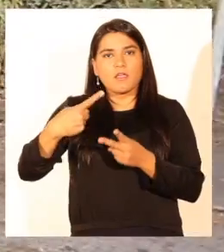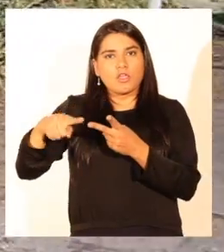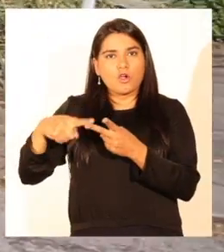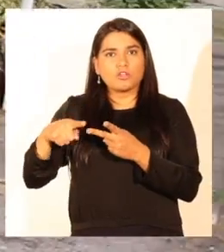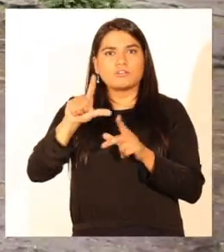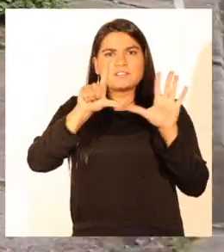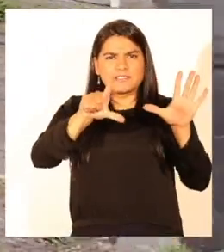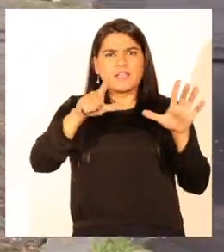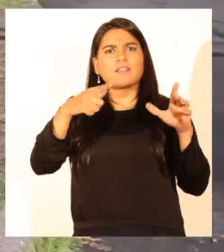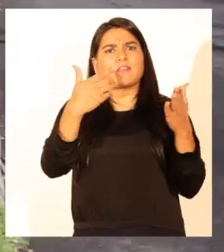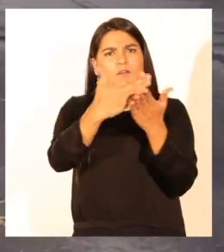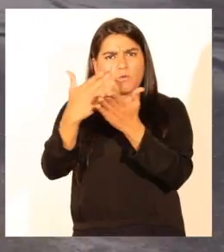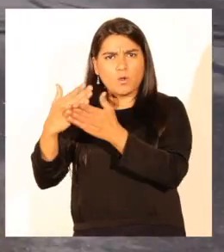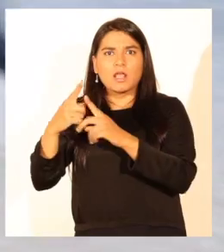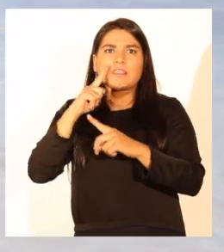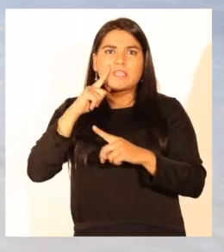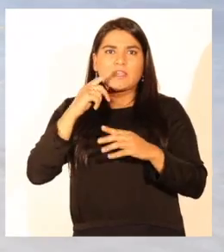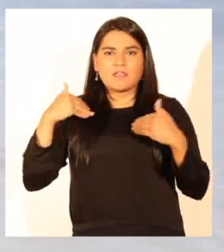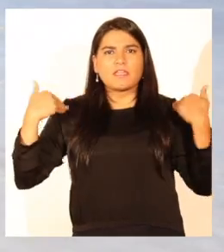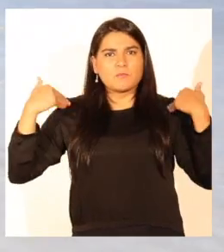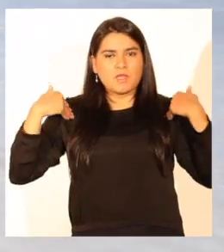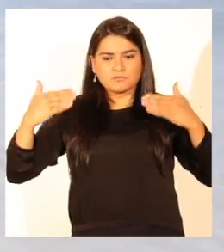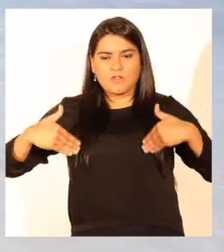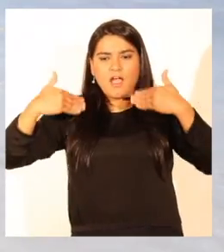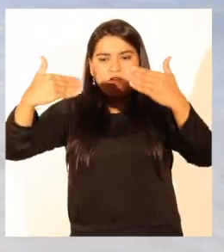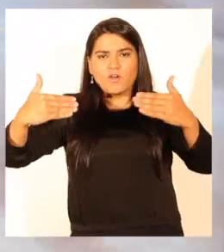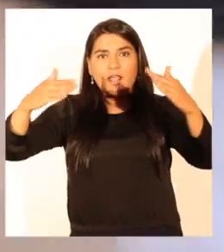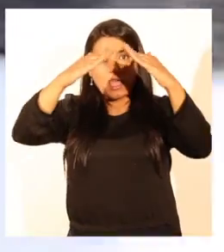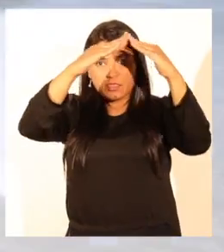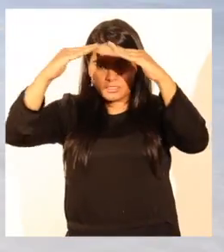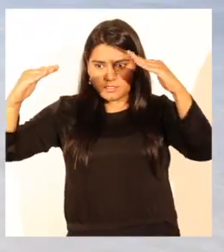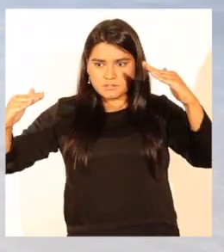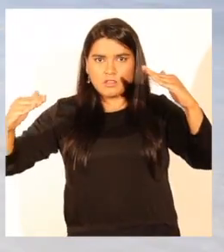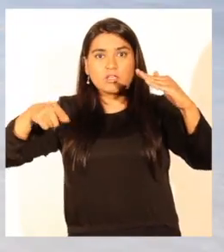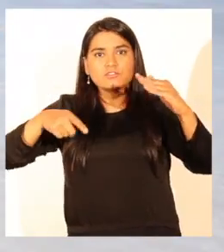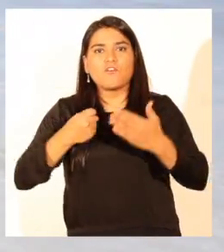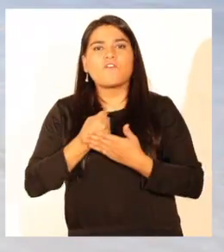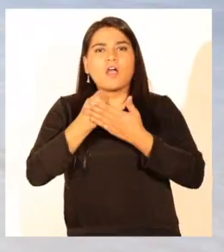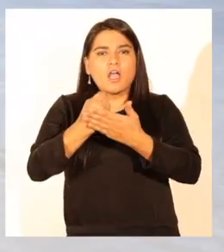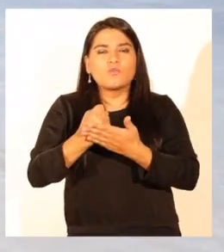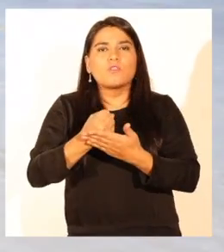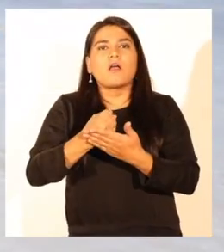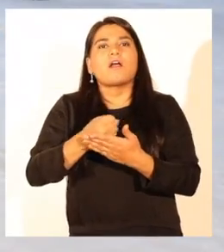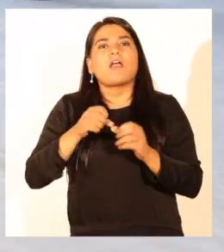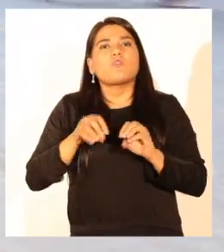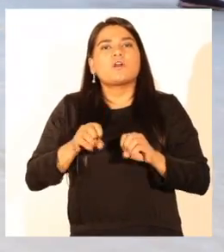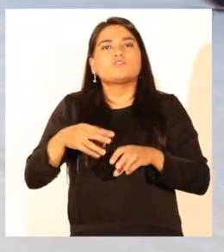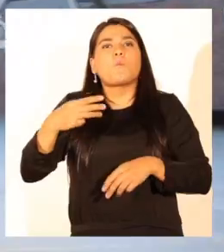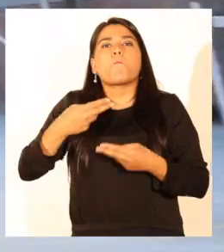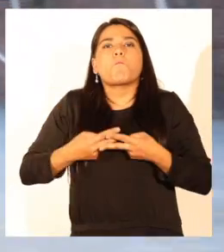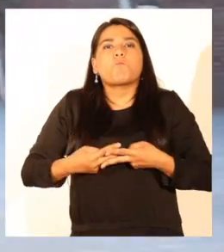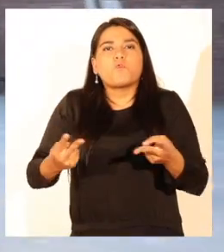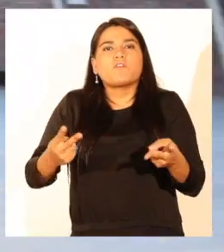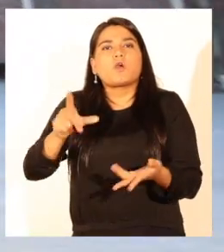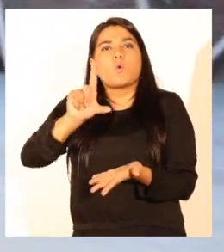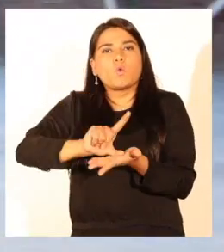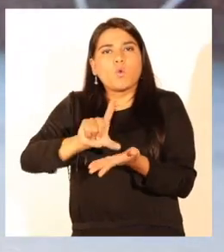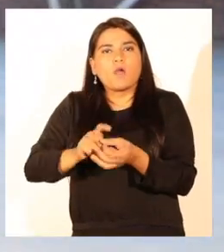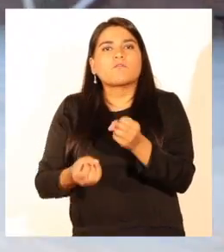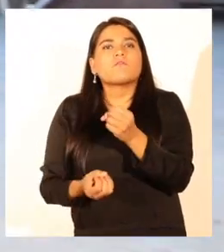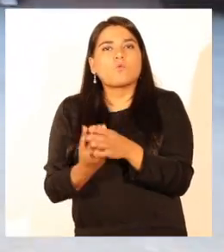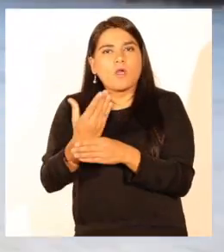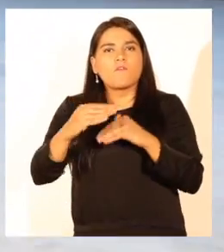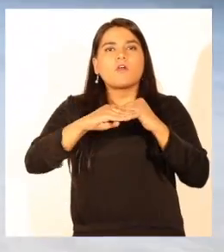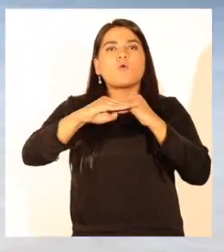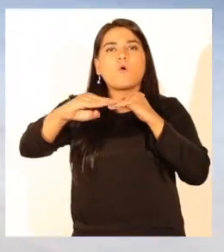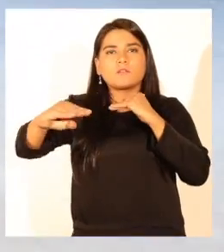establecimientos con gimnasios techados que buscan hacer de la educación pública de San Pedro de la Paz un espacio moderno,